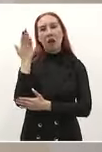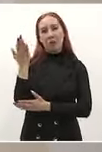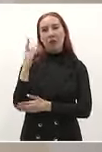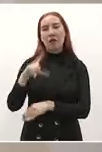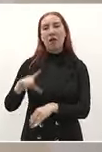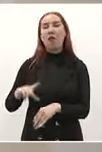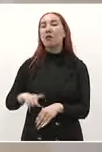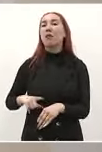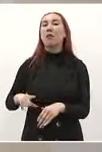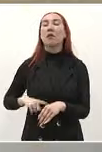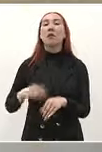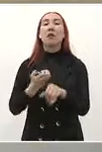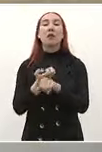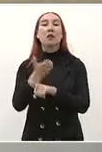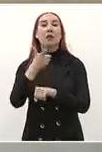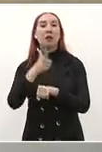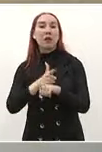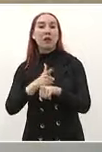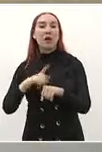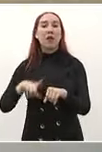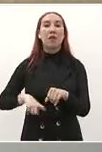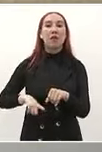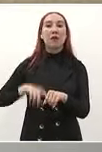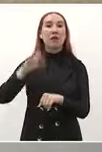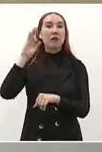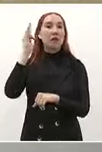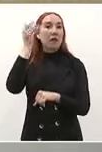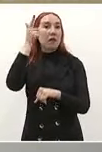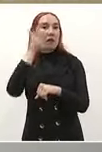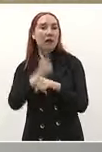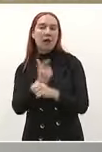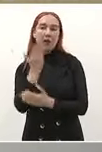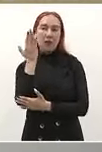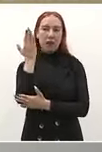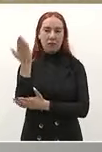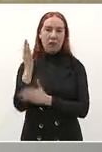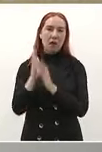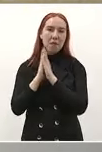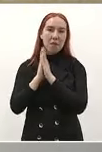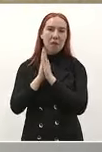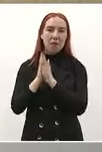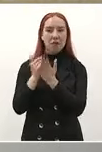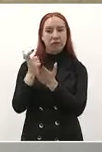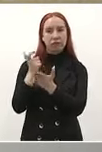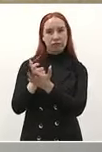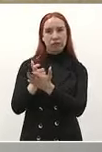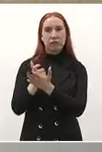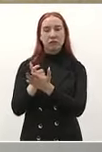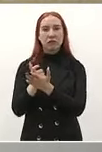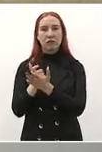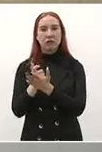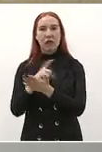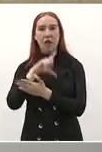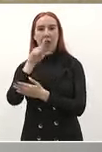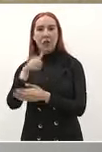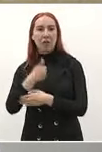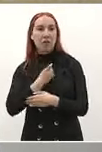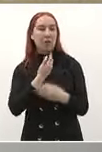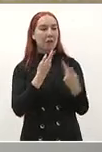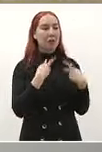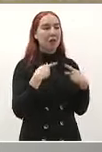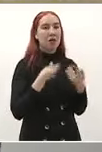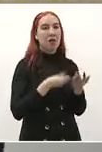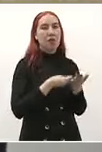gobierno estatal al gobierno federal para darle ese apoyo al pueblo pero no